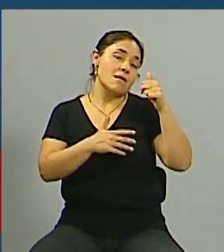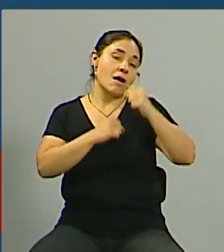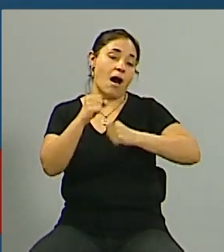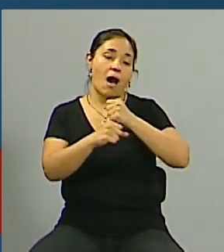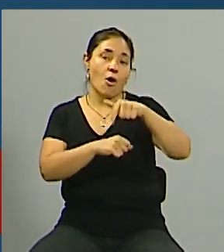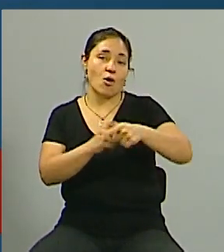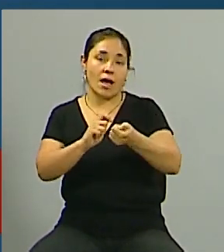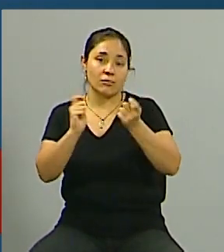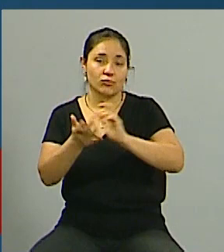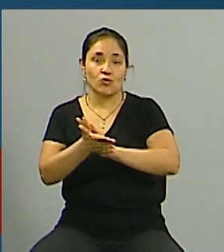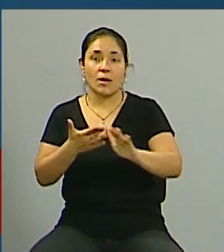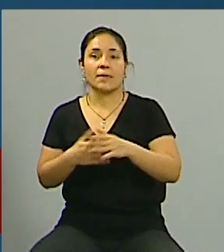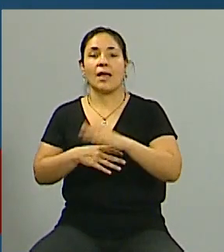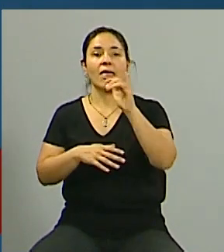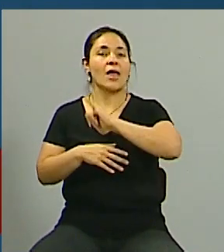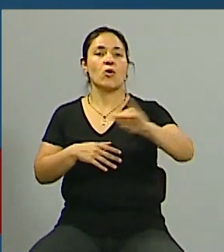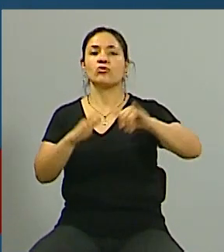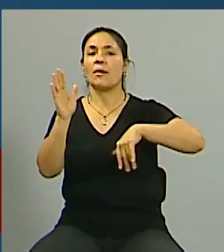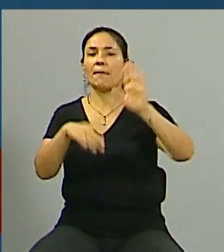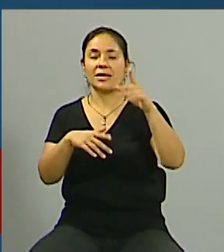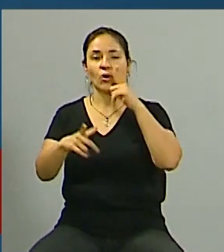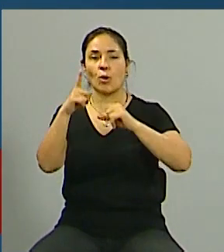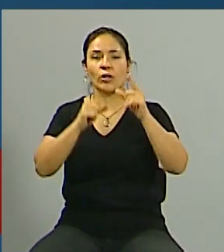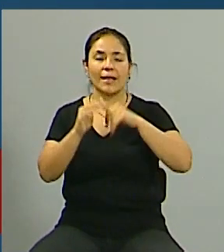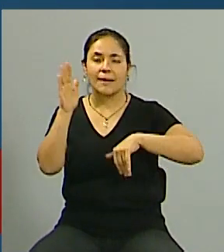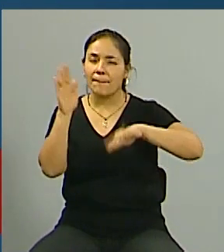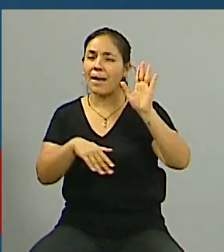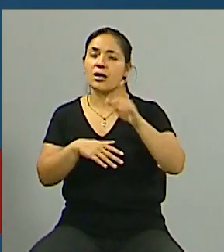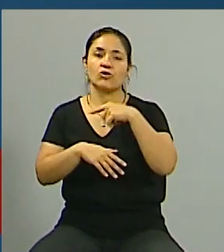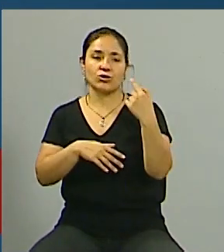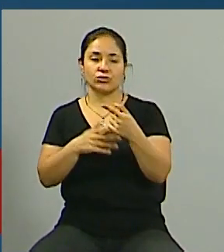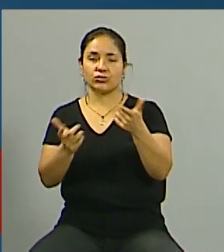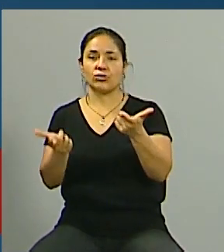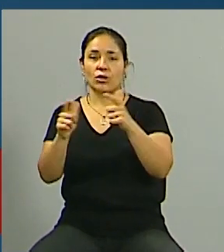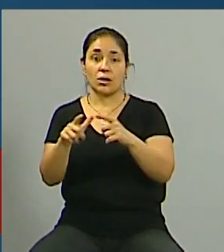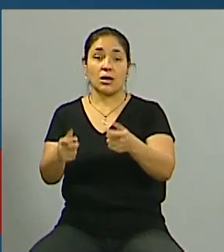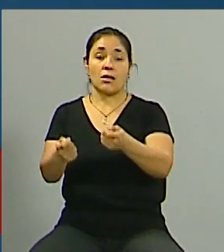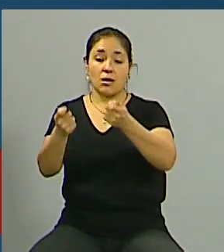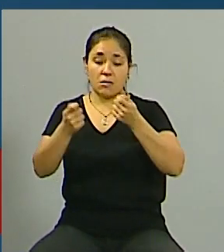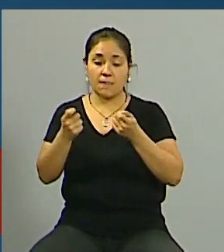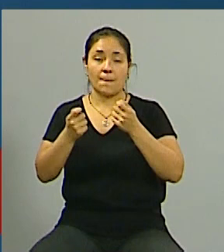mira las denuncias más comunes por ejemplo las quejas más comunes que nosotros recibíamos porque realmente